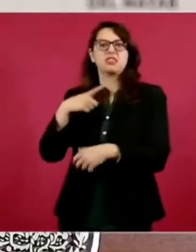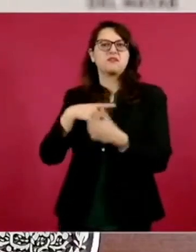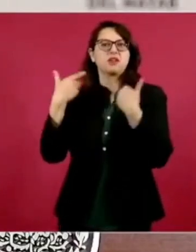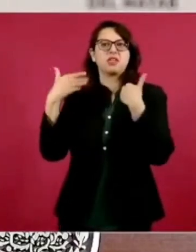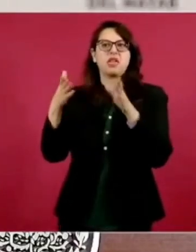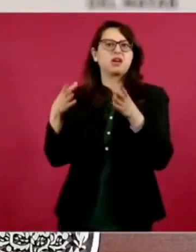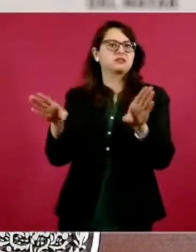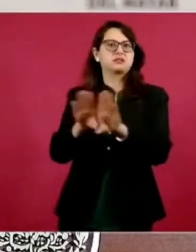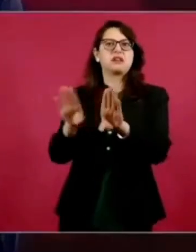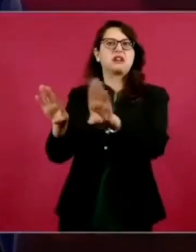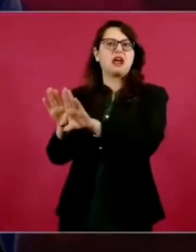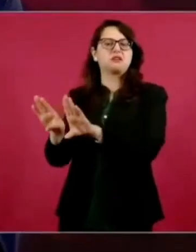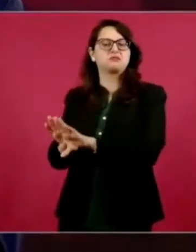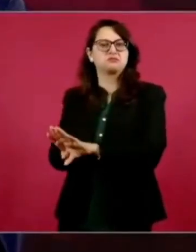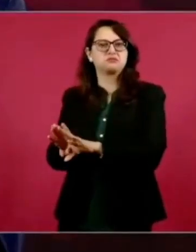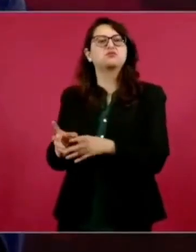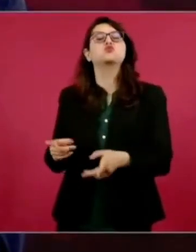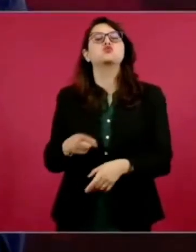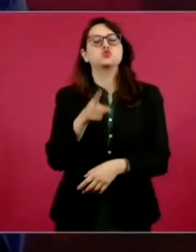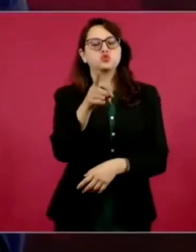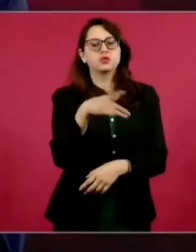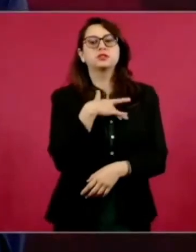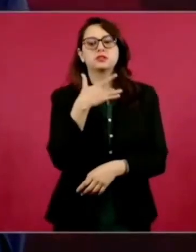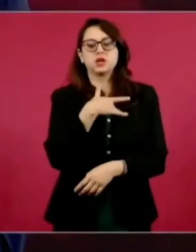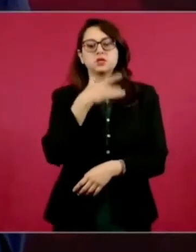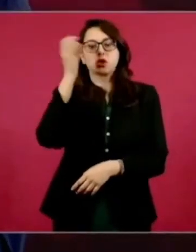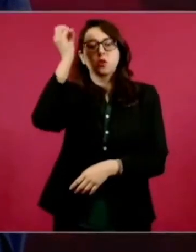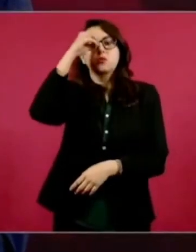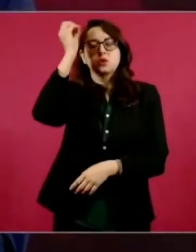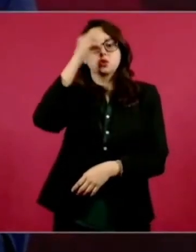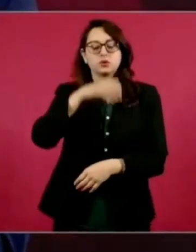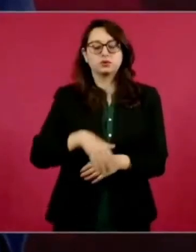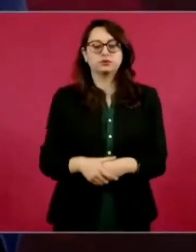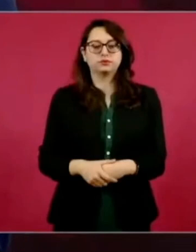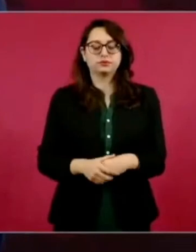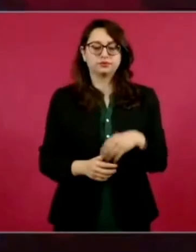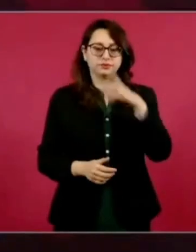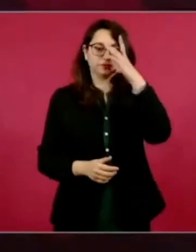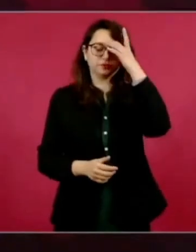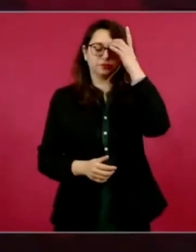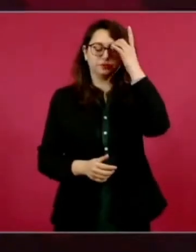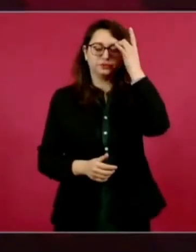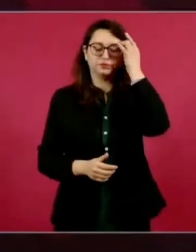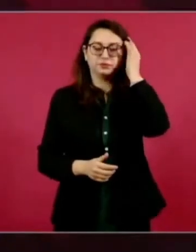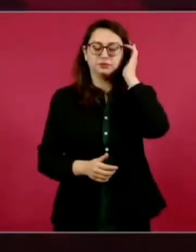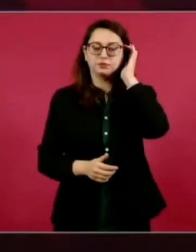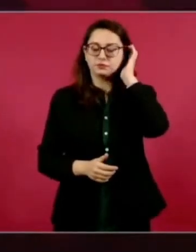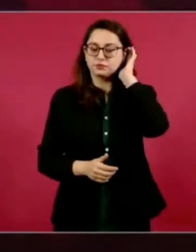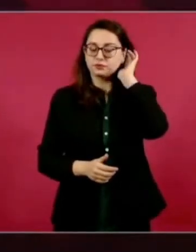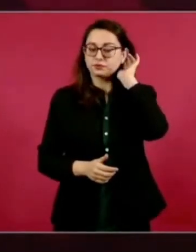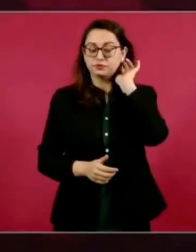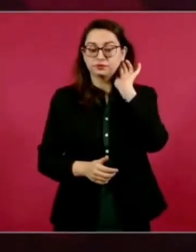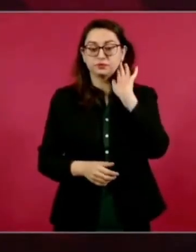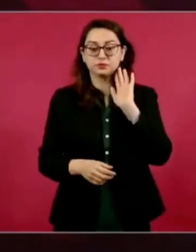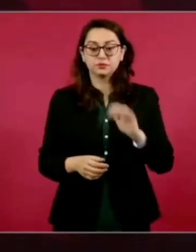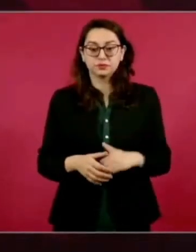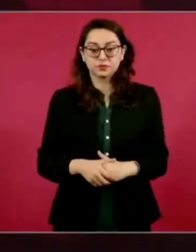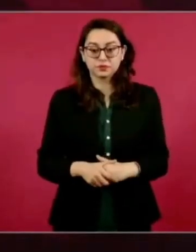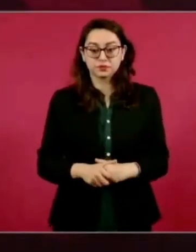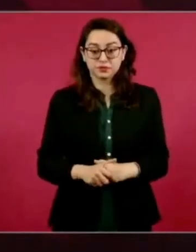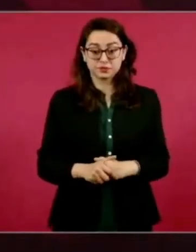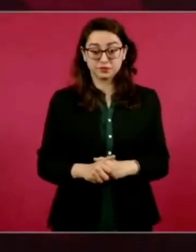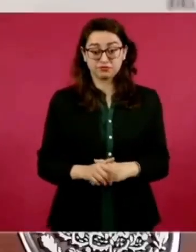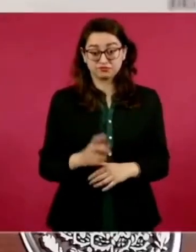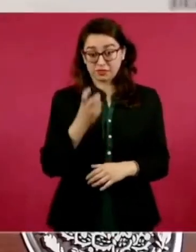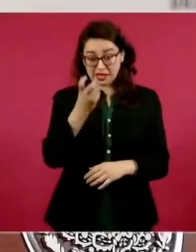pensamiento. Yo